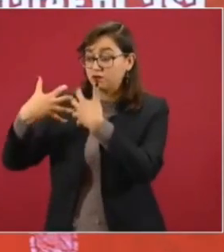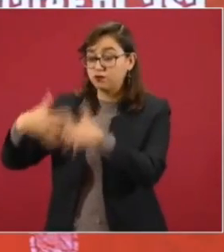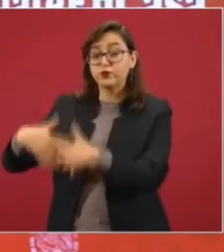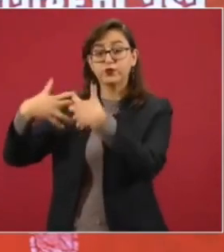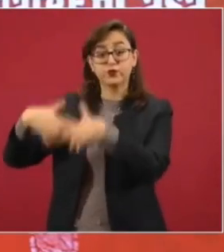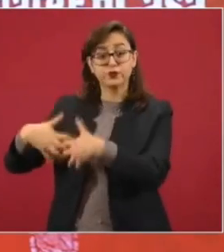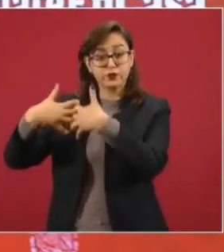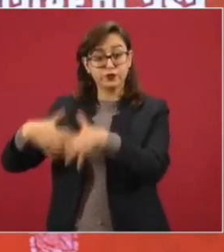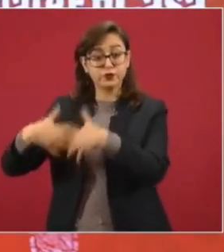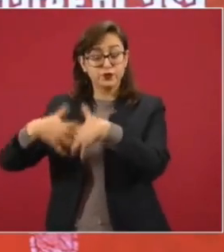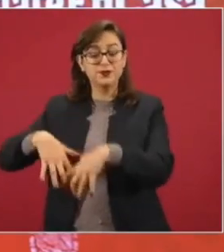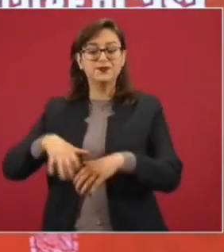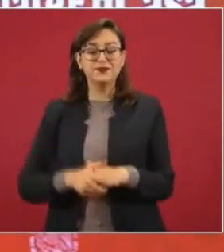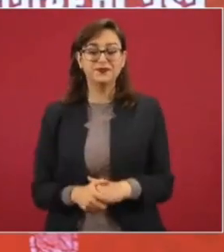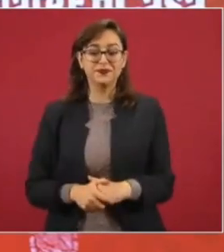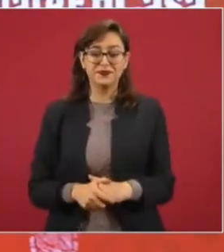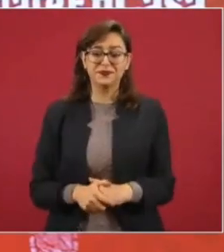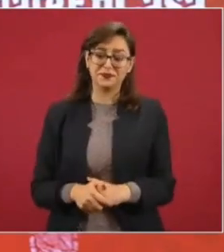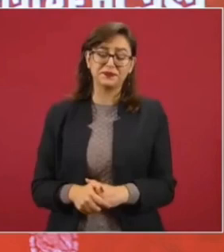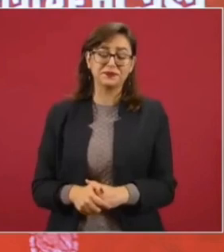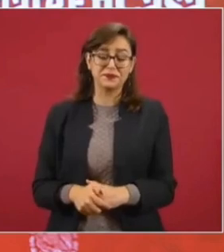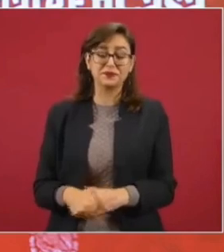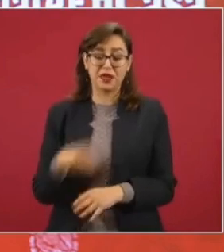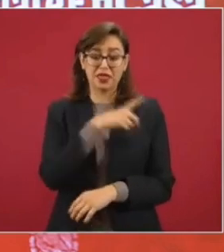Ahí está todavía la deuda de Pemex.